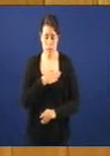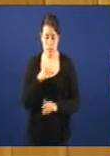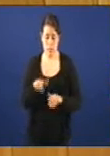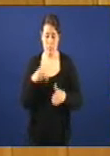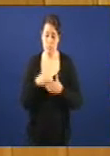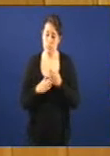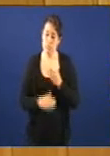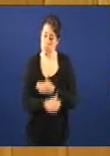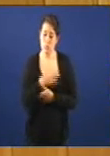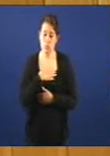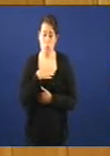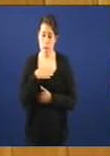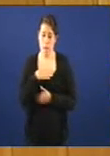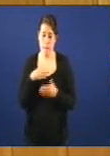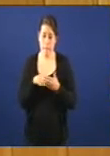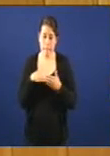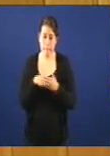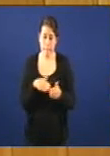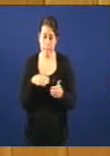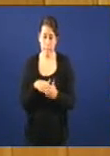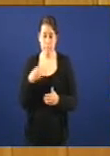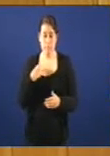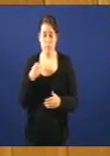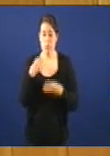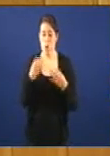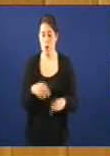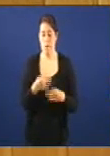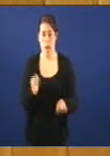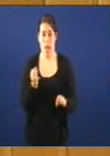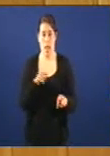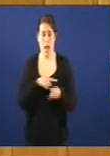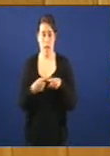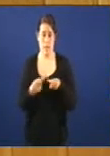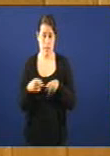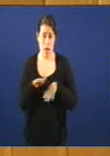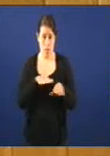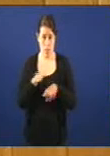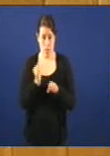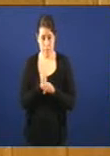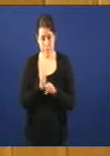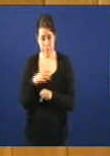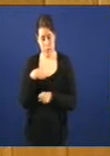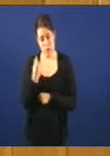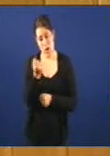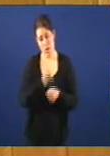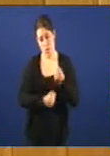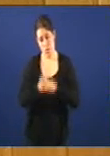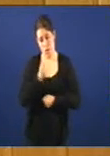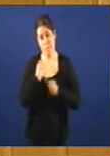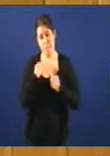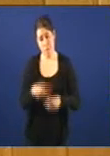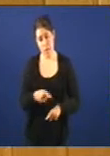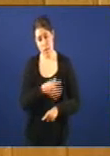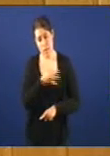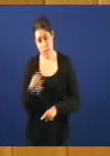obstaculizado que impedía a normal actividade empresarial con prexuicio económico que iso comporta así como traslado de